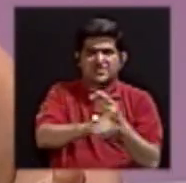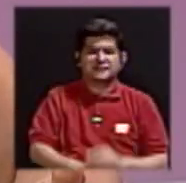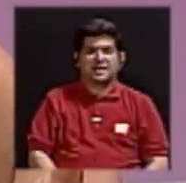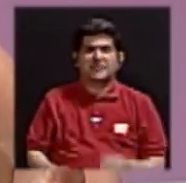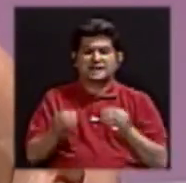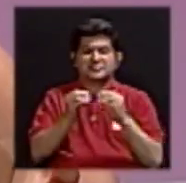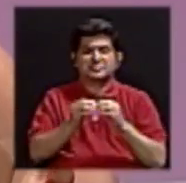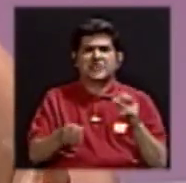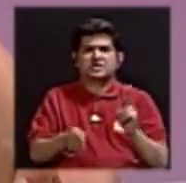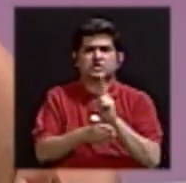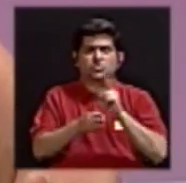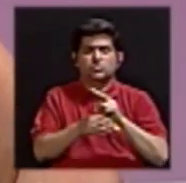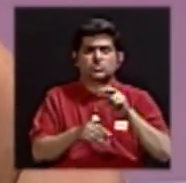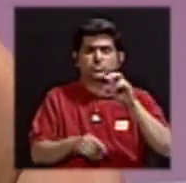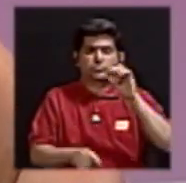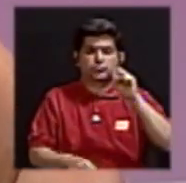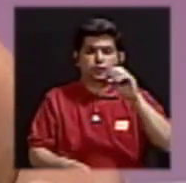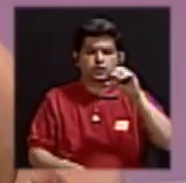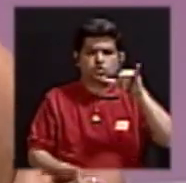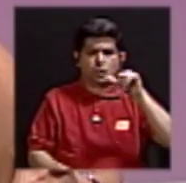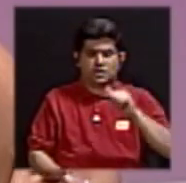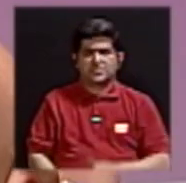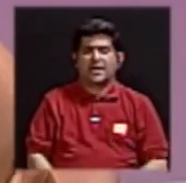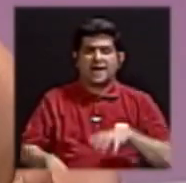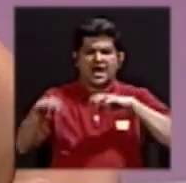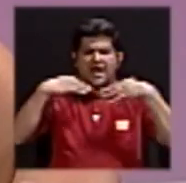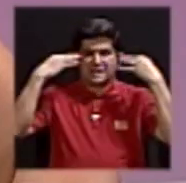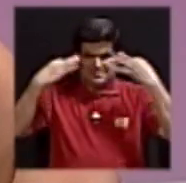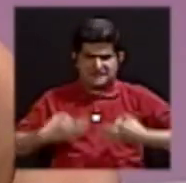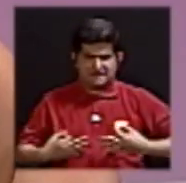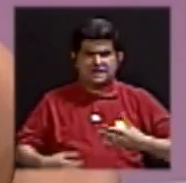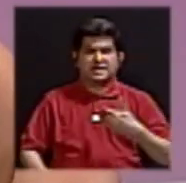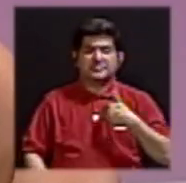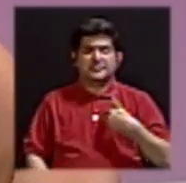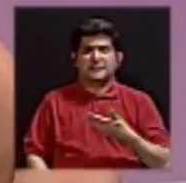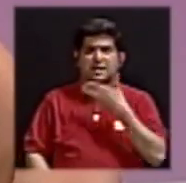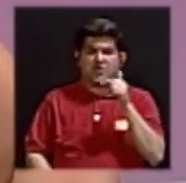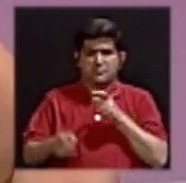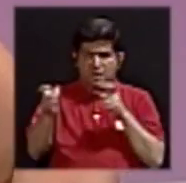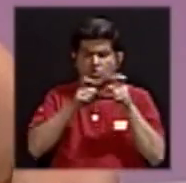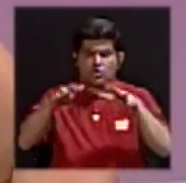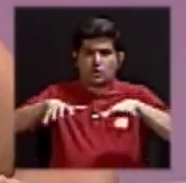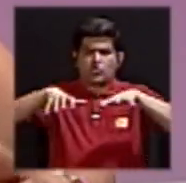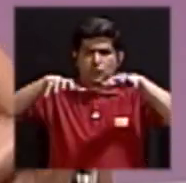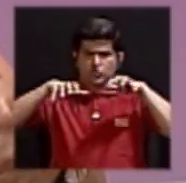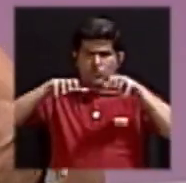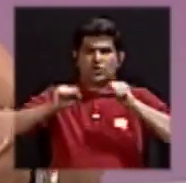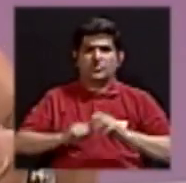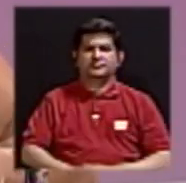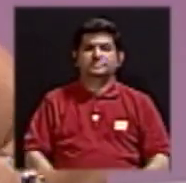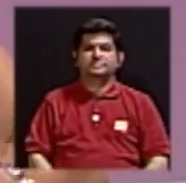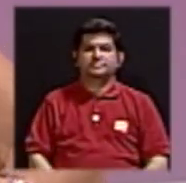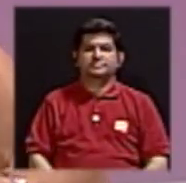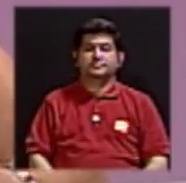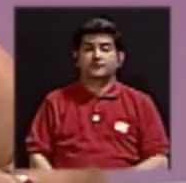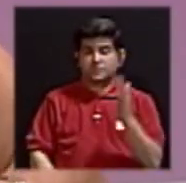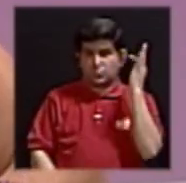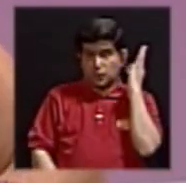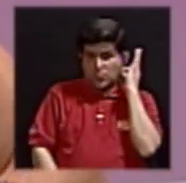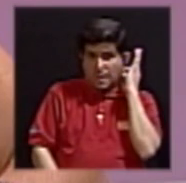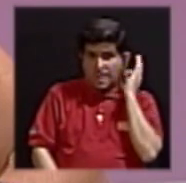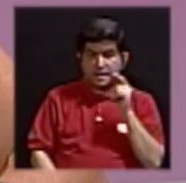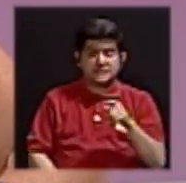consumo de soya, tienen más actividad física, tienen probablemente mejor manejo del estrés. Entonces, son mujeres